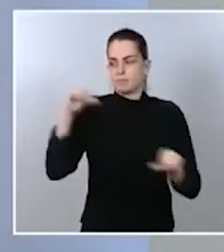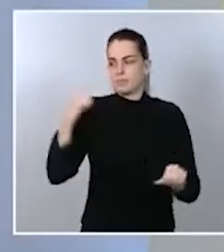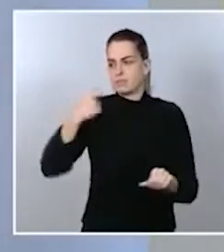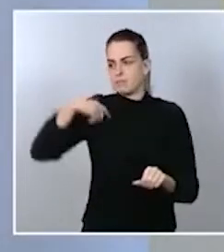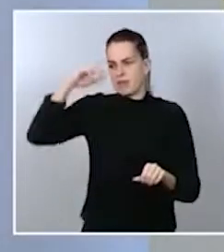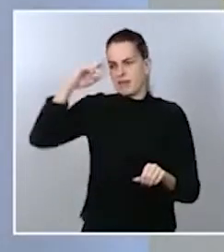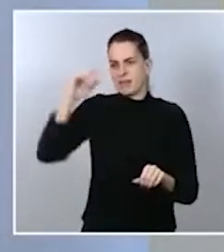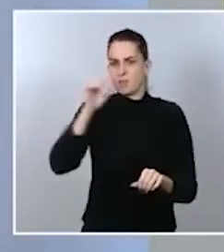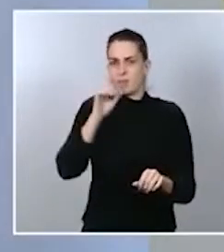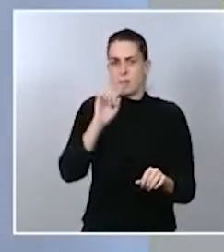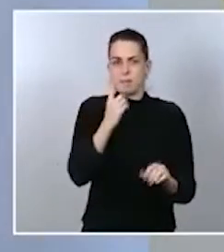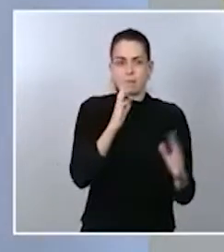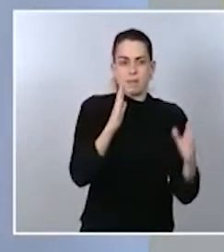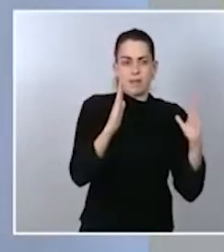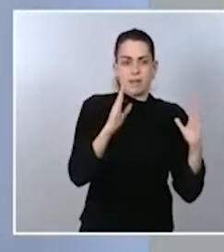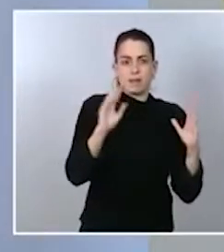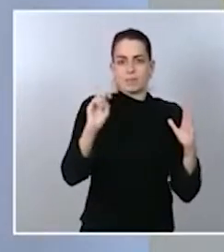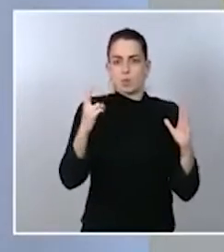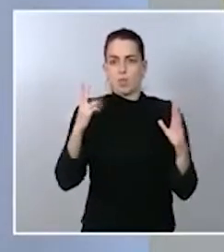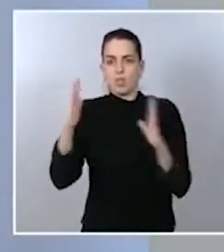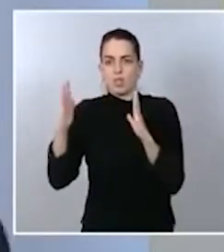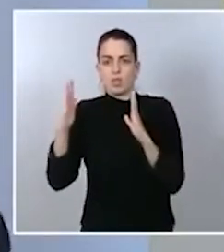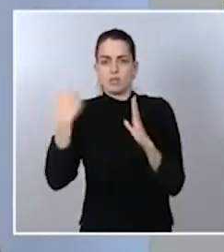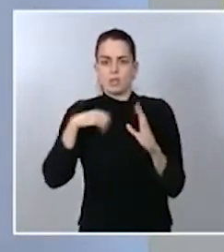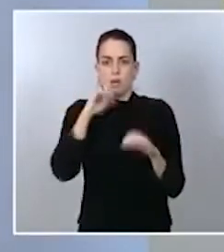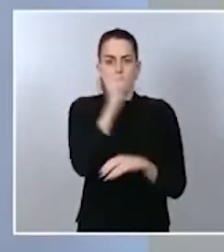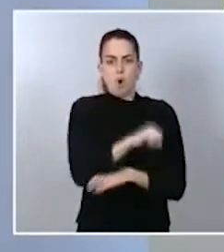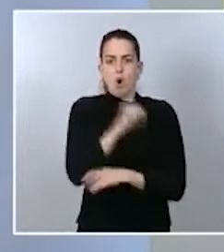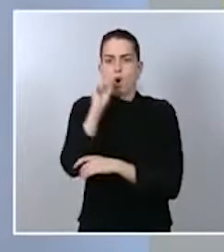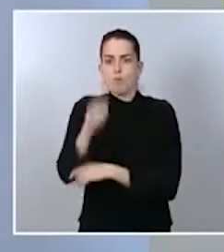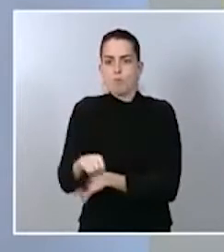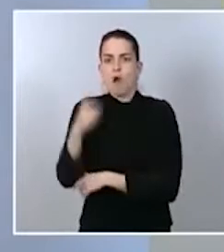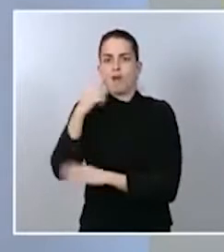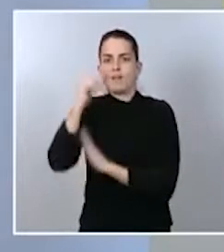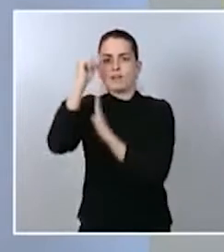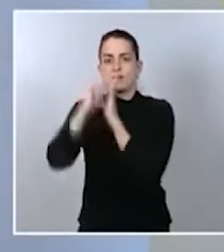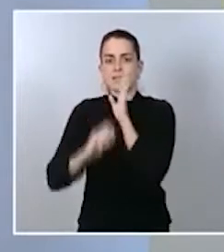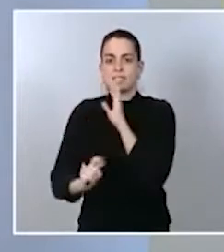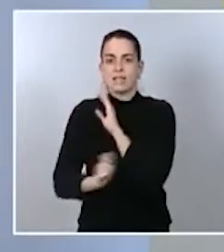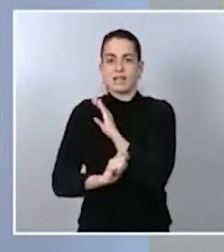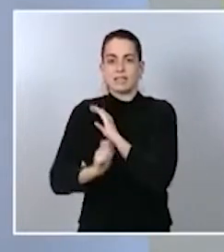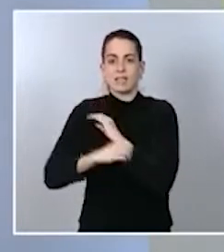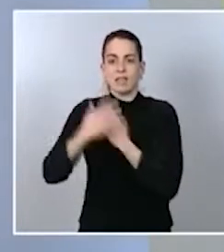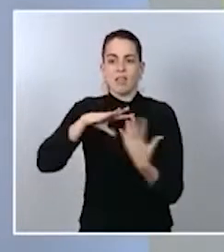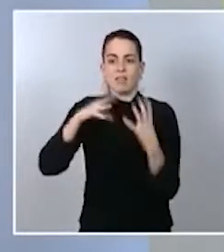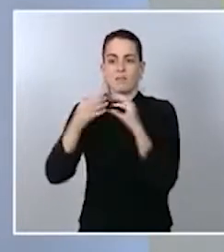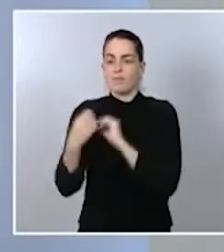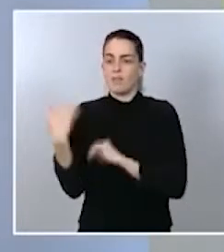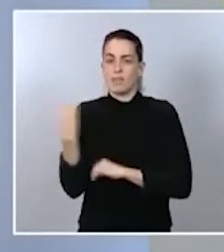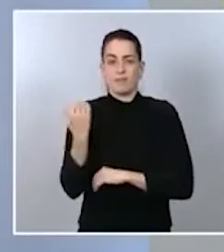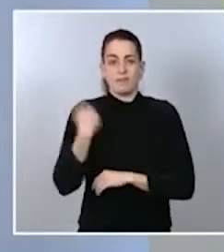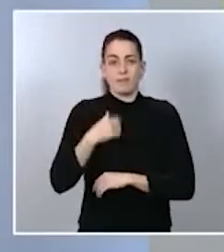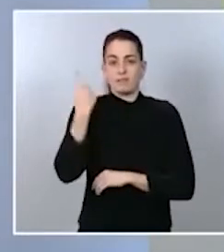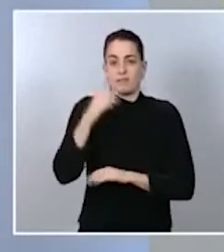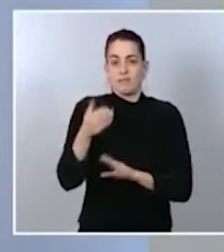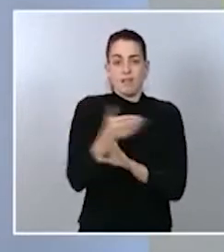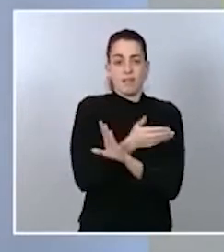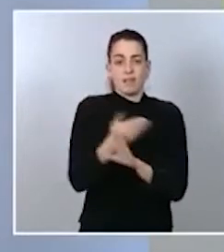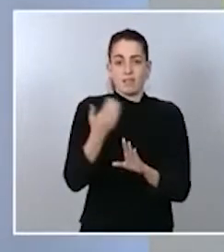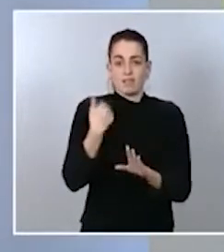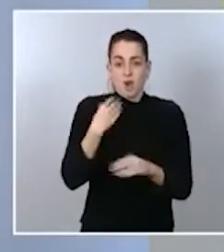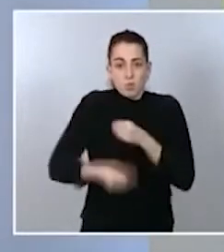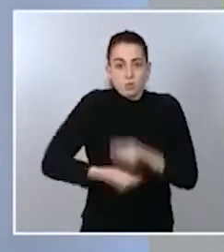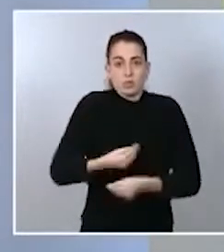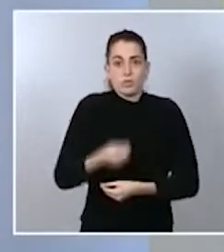primera y a la segunda ola, ya sabemos que hay que hacer, hay aplicar la estrategia que nos dimos en su día, que acordamos con las comunidades autónomas del